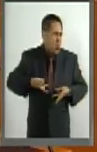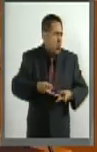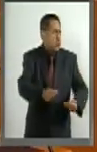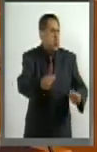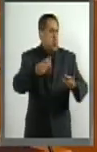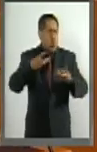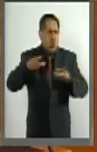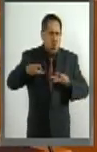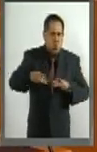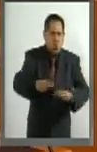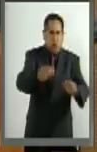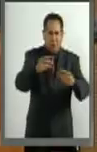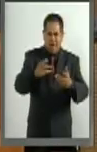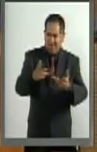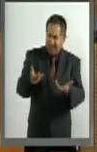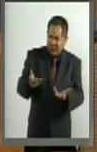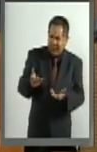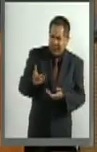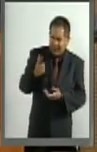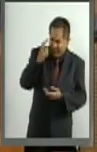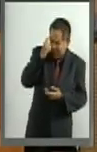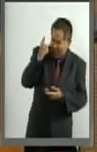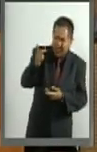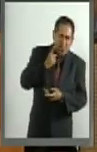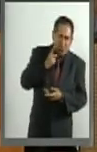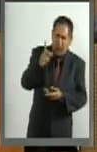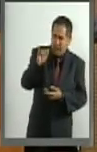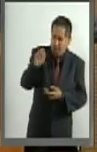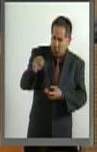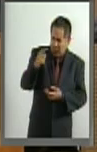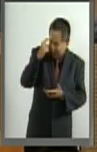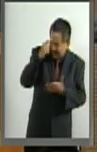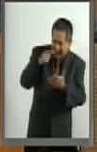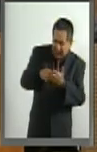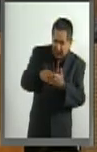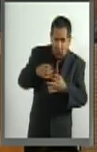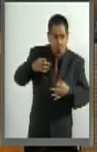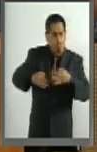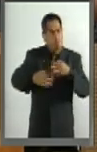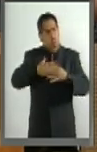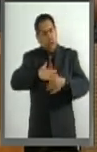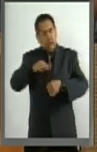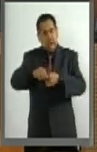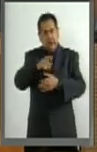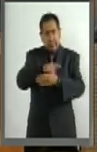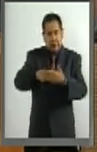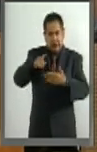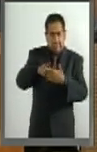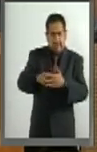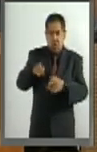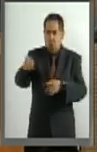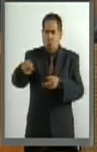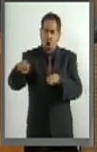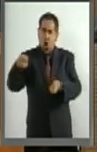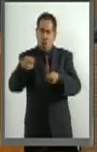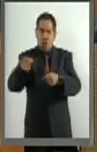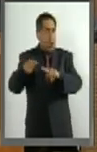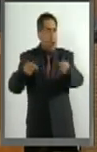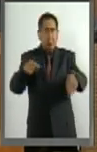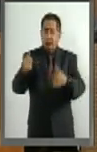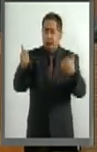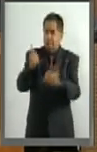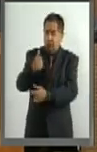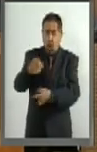públicos. ¿Acaso, diputada Limón, nosotros esperamos justicia electoral de los órganos que controlan el poder público?